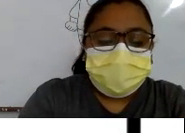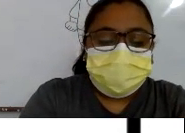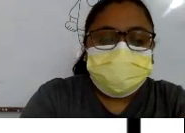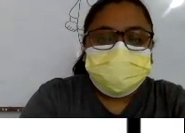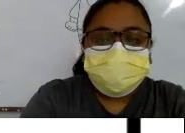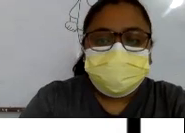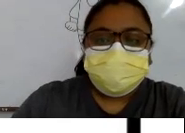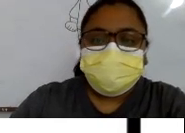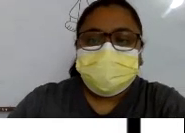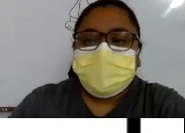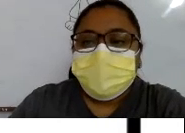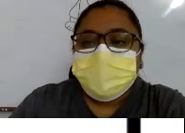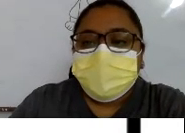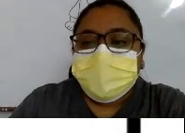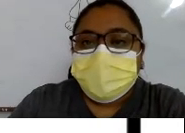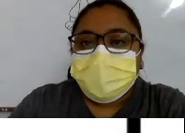Ojos